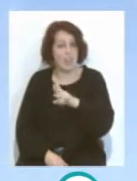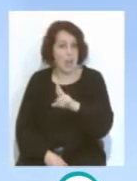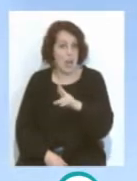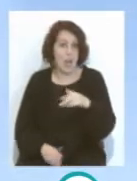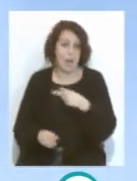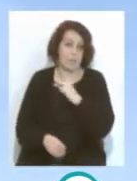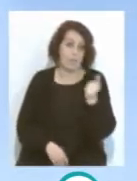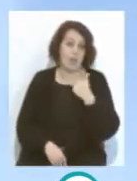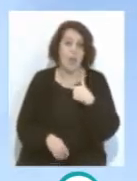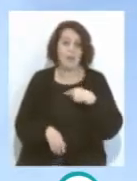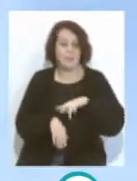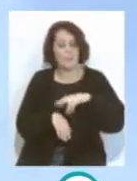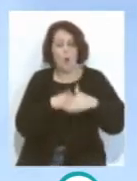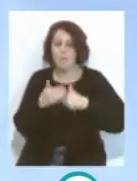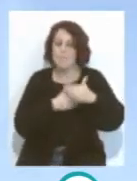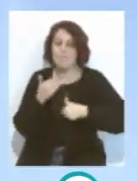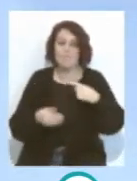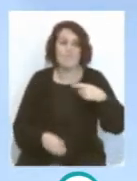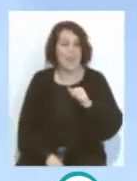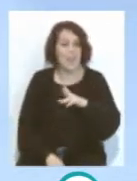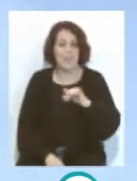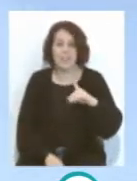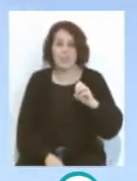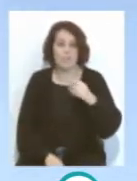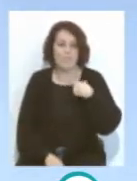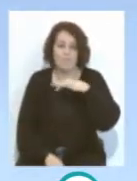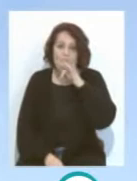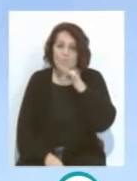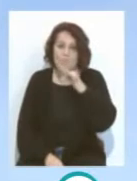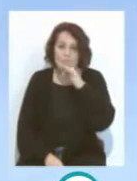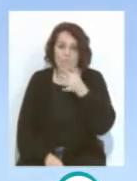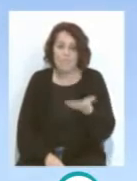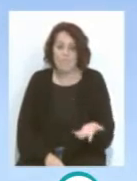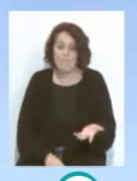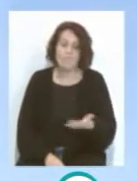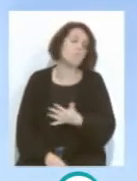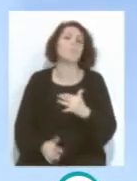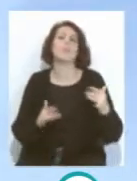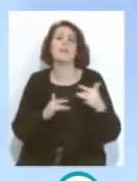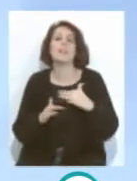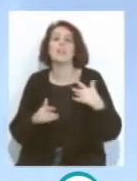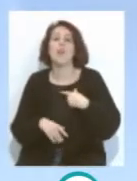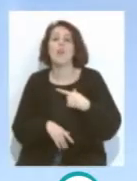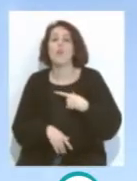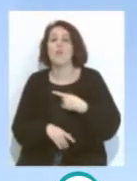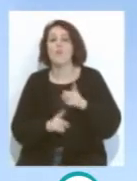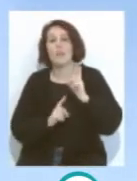encontrado ritmo de competición, Jonán Del Garrido, el partido frente al Athletic el próximo lunes,